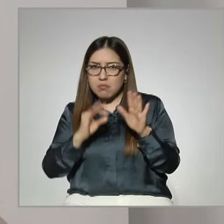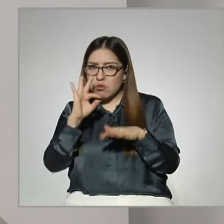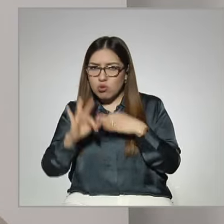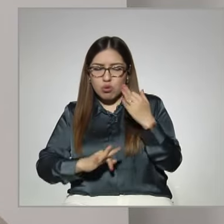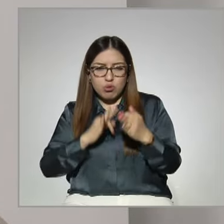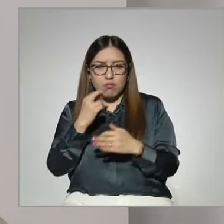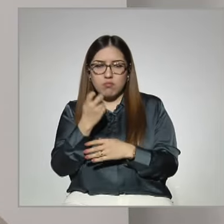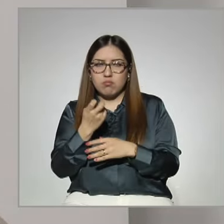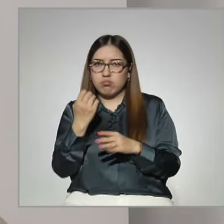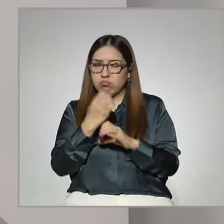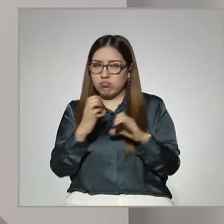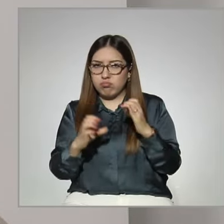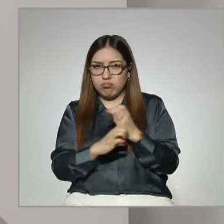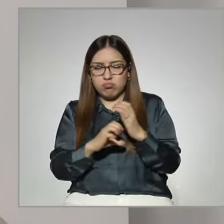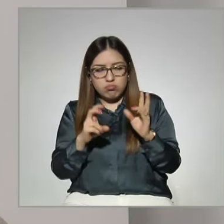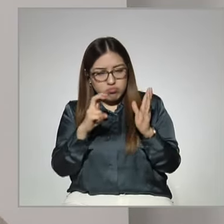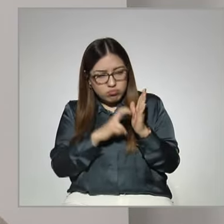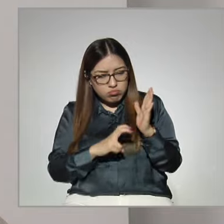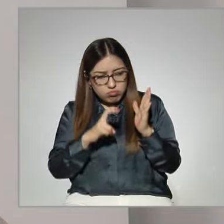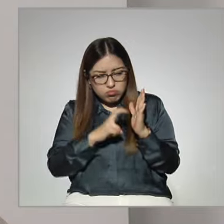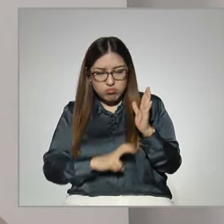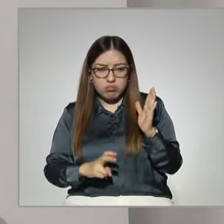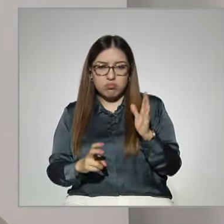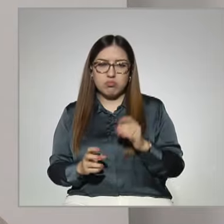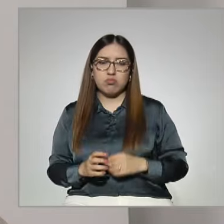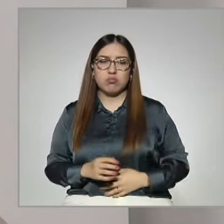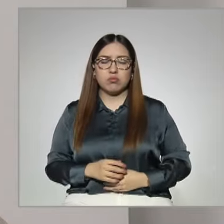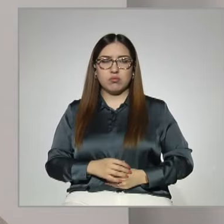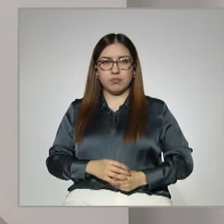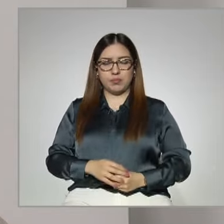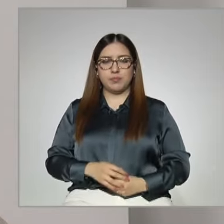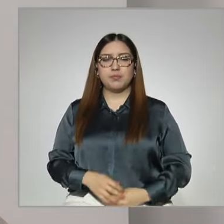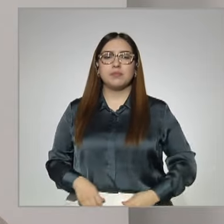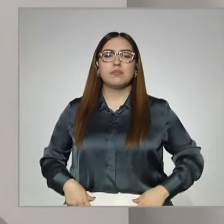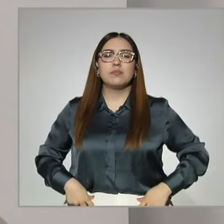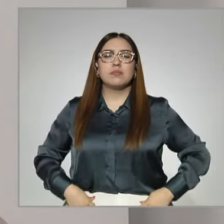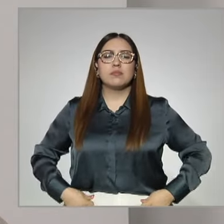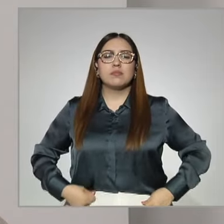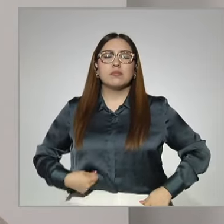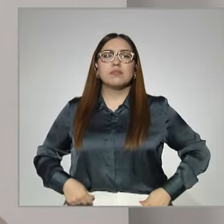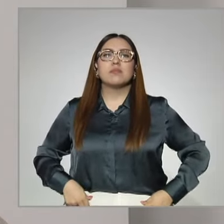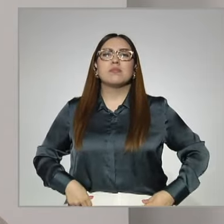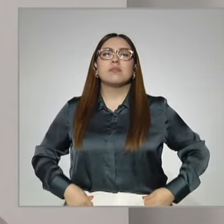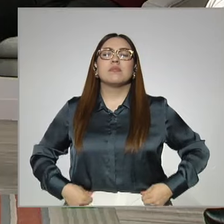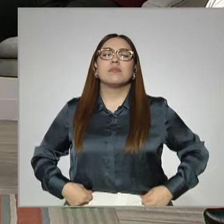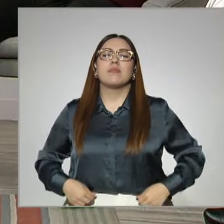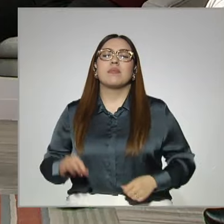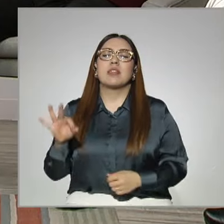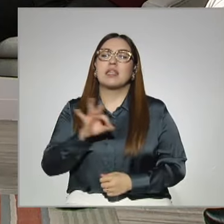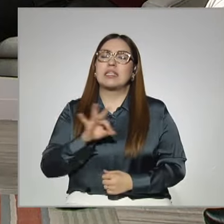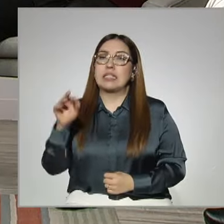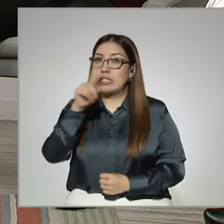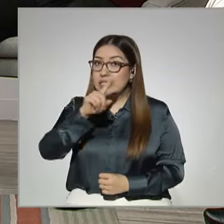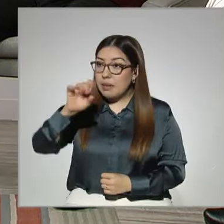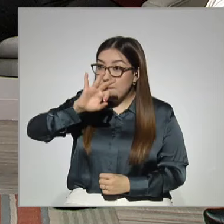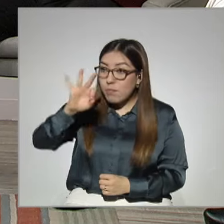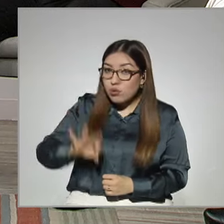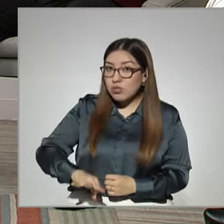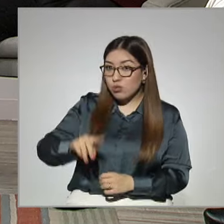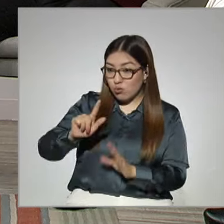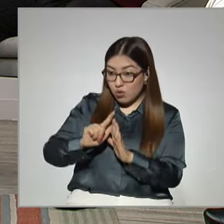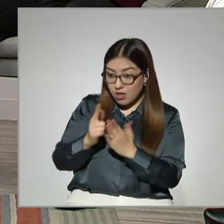necesarias, tal vez no completas de la transformación de un material, no podemos traducir un libro, por ejemplo,